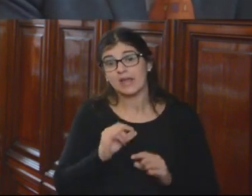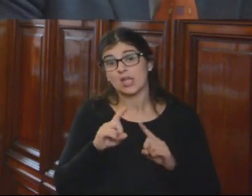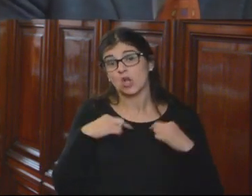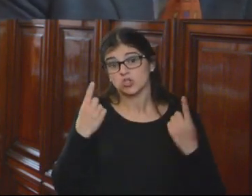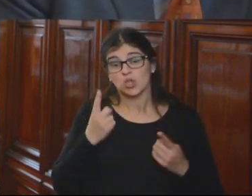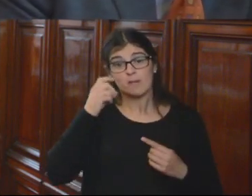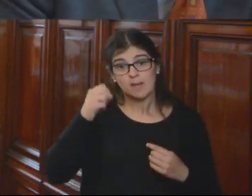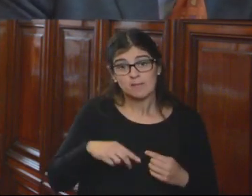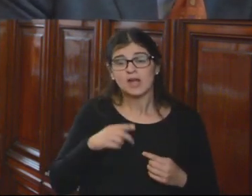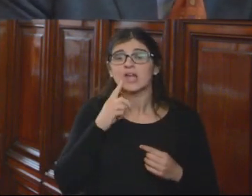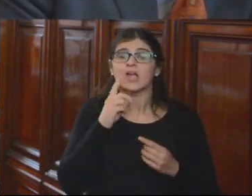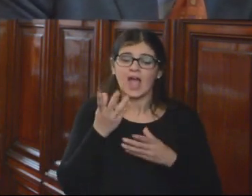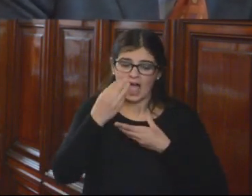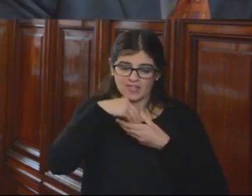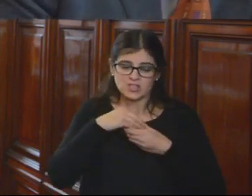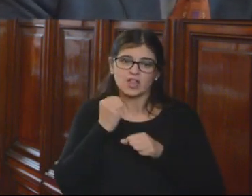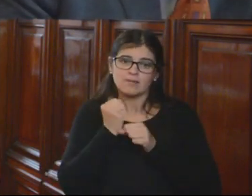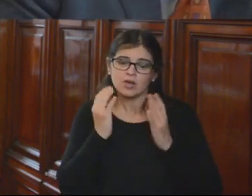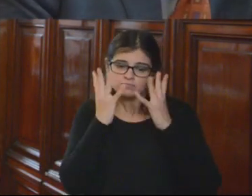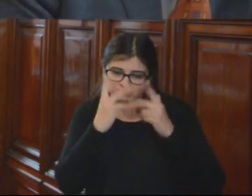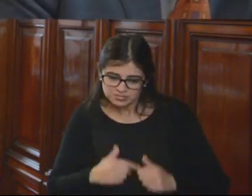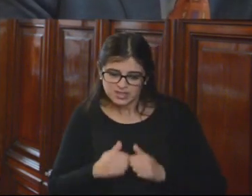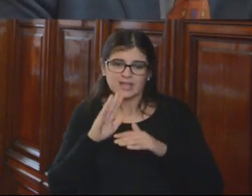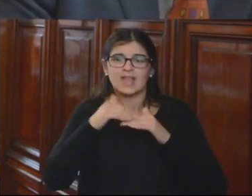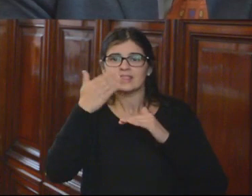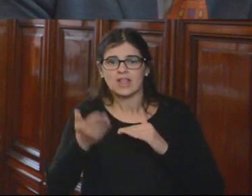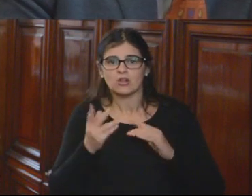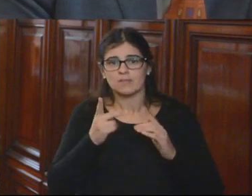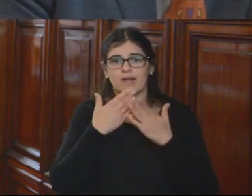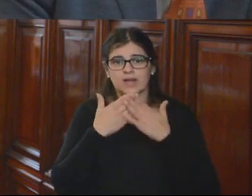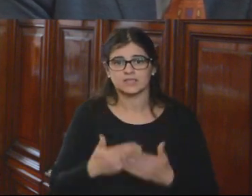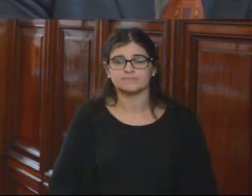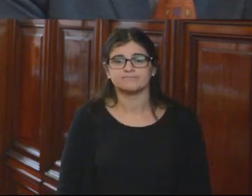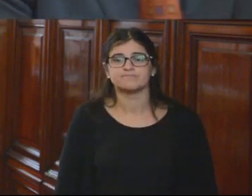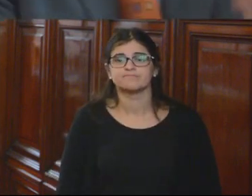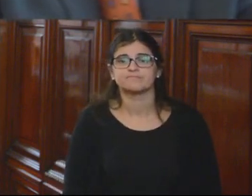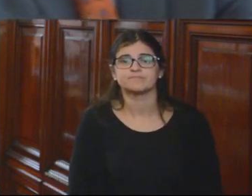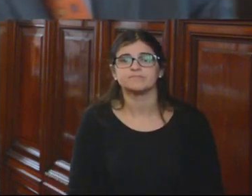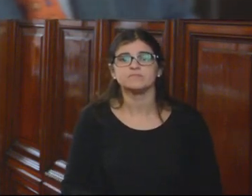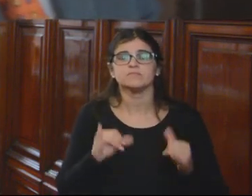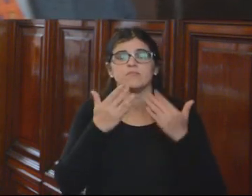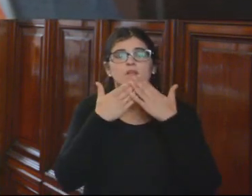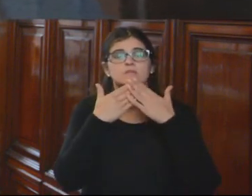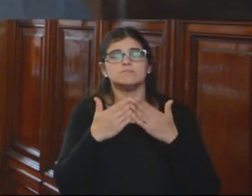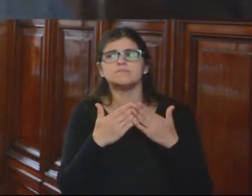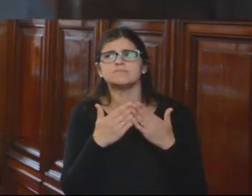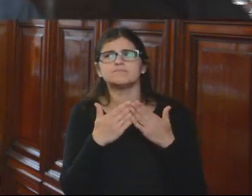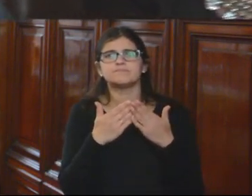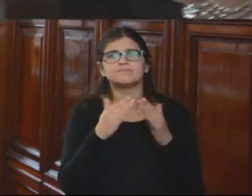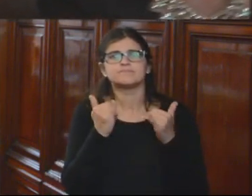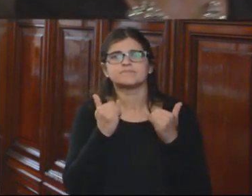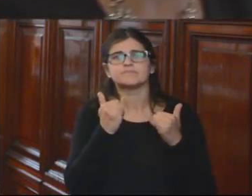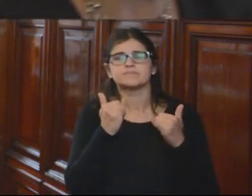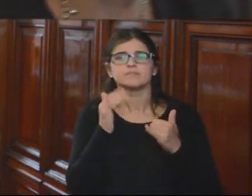vulnera el ordenamiento interno y vulnera el ordenamiento externo. Gracias. La palabra. Muchísimas gracias. Gracias por la oportunidad.